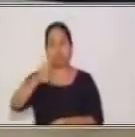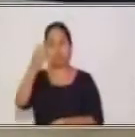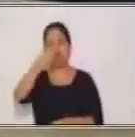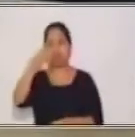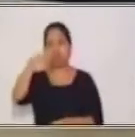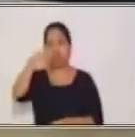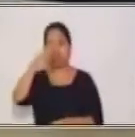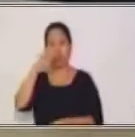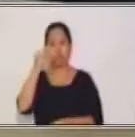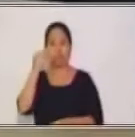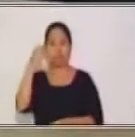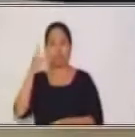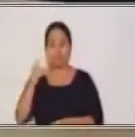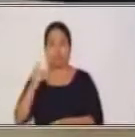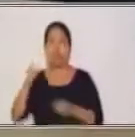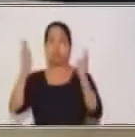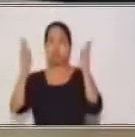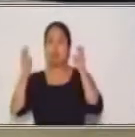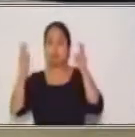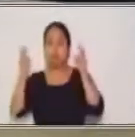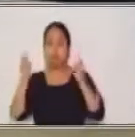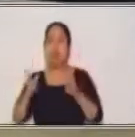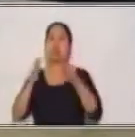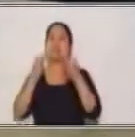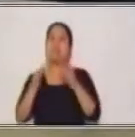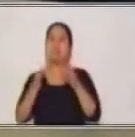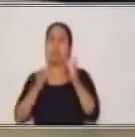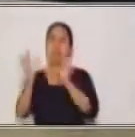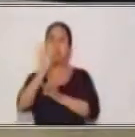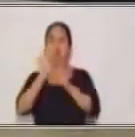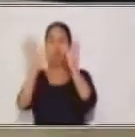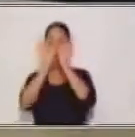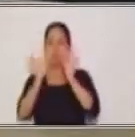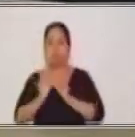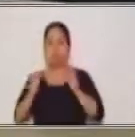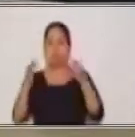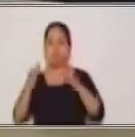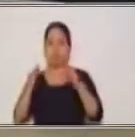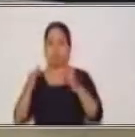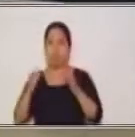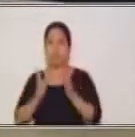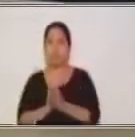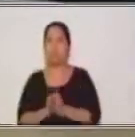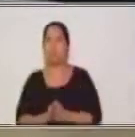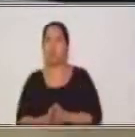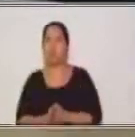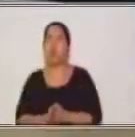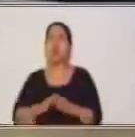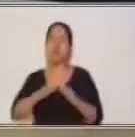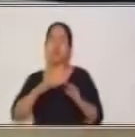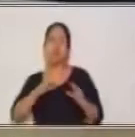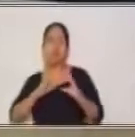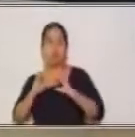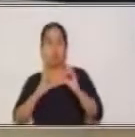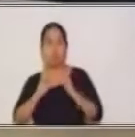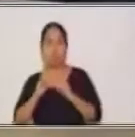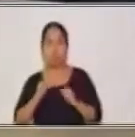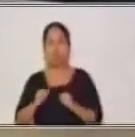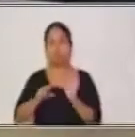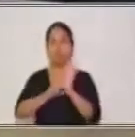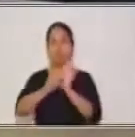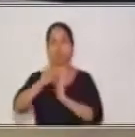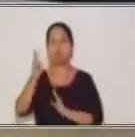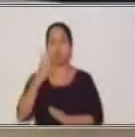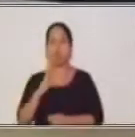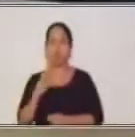tratamiento o formas de tratamiento del área de comunicación y lenguaje del grado de Segundo Básico. Si en casa